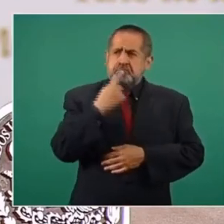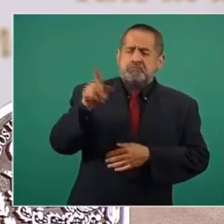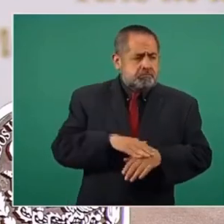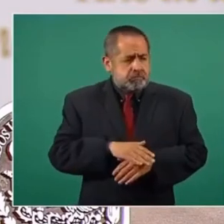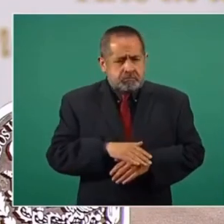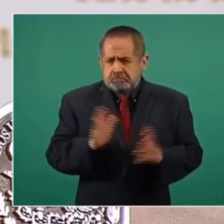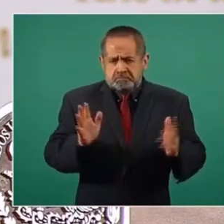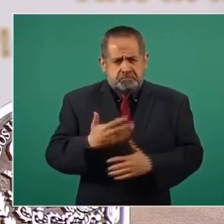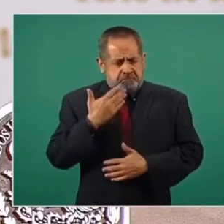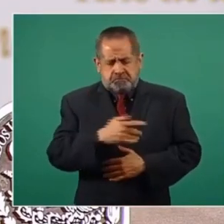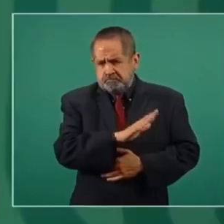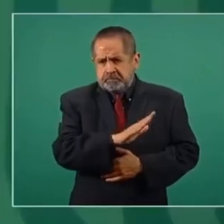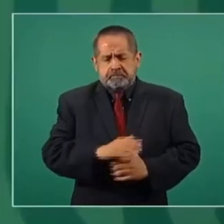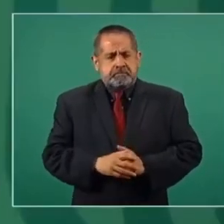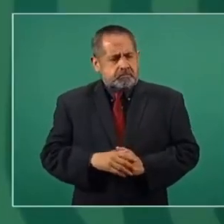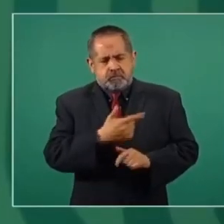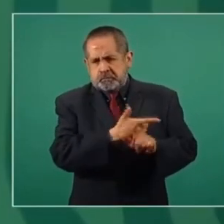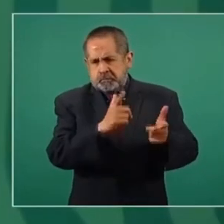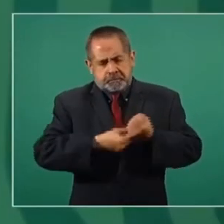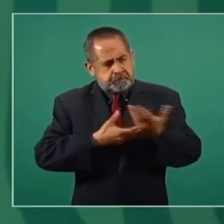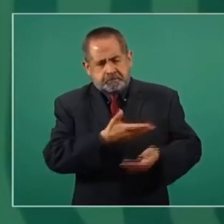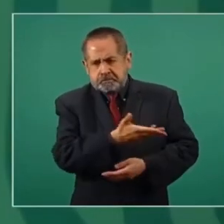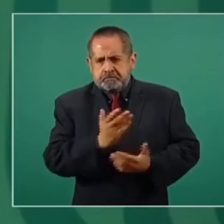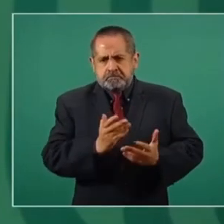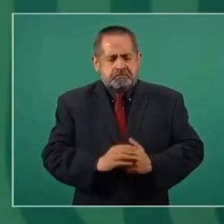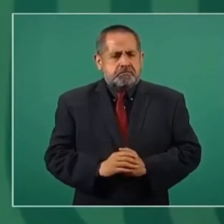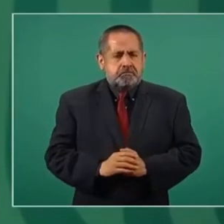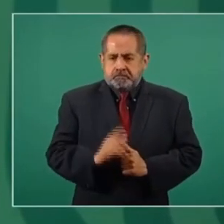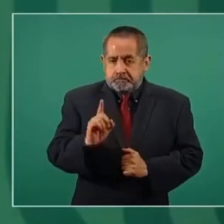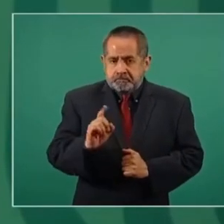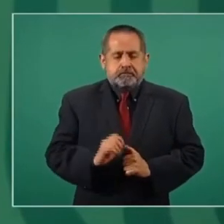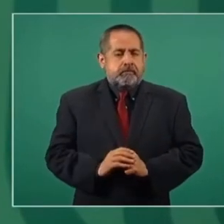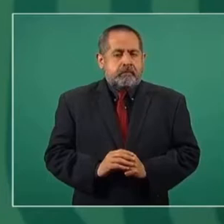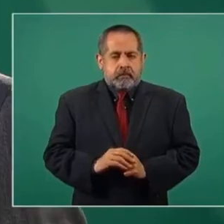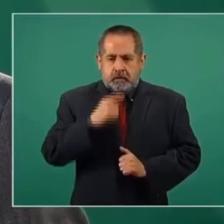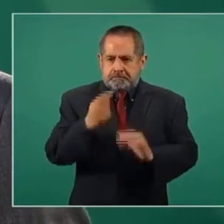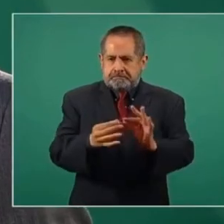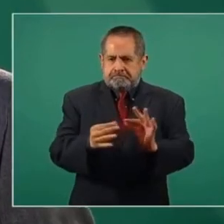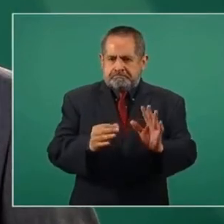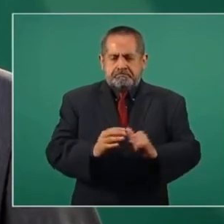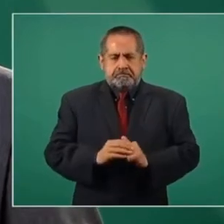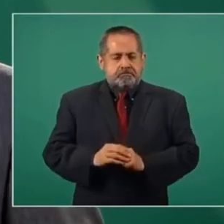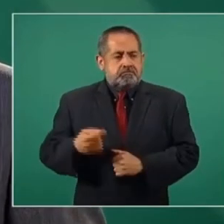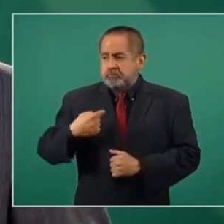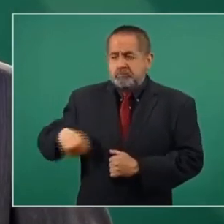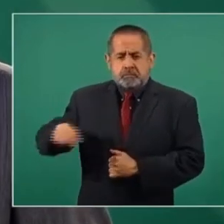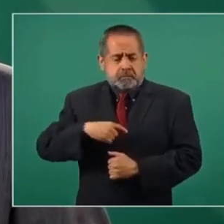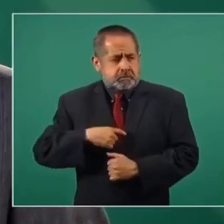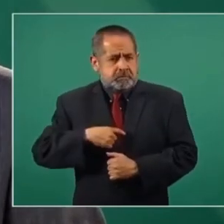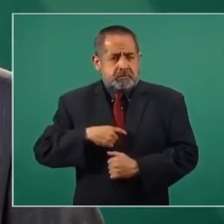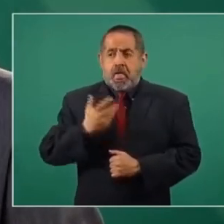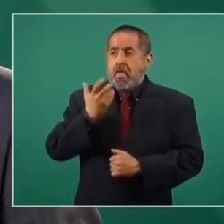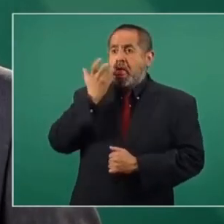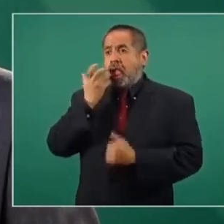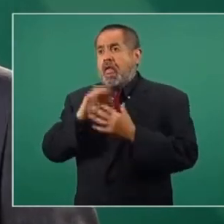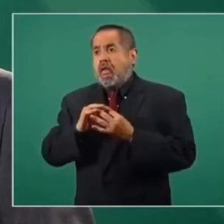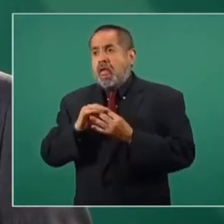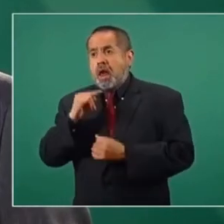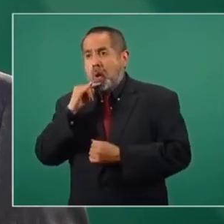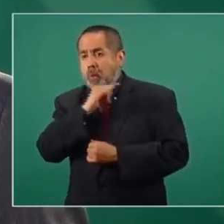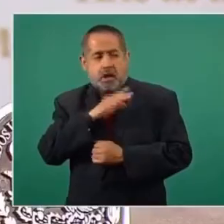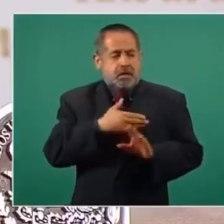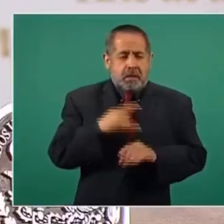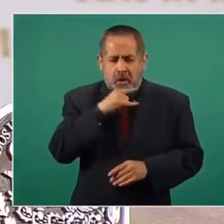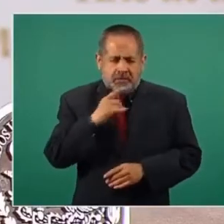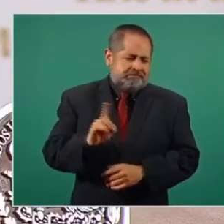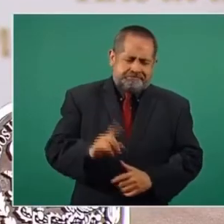Es parte de su libertad. Nada más decir que nosotros no tenemos un doble discurso, no somos hipócritas.